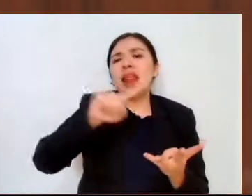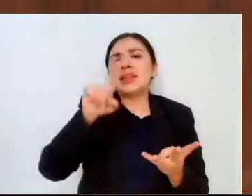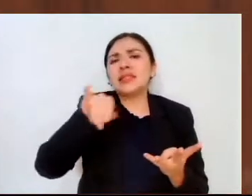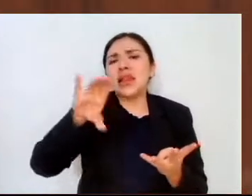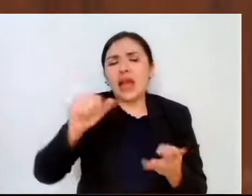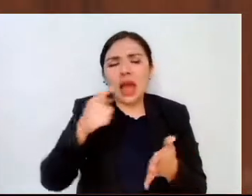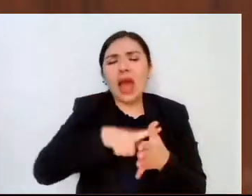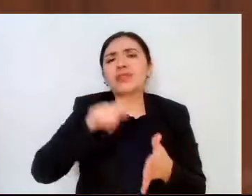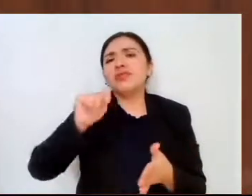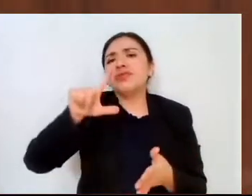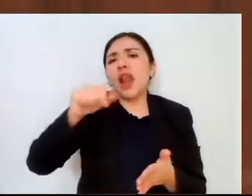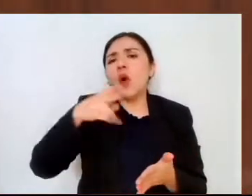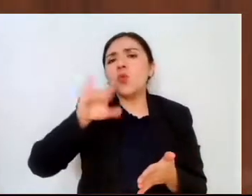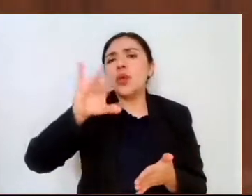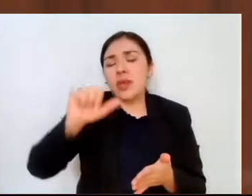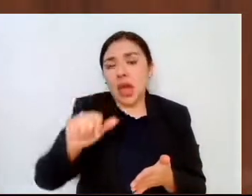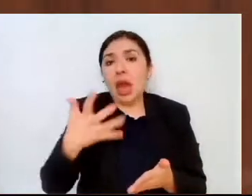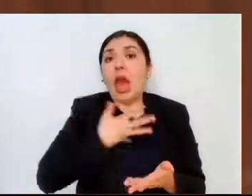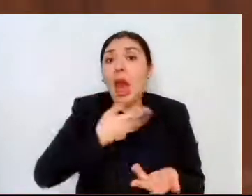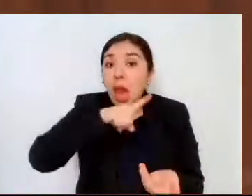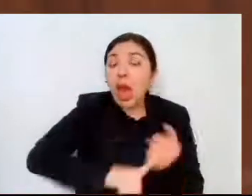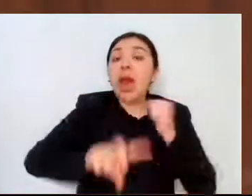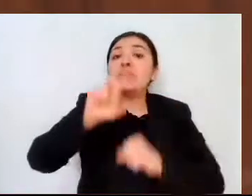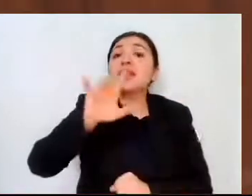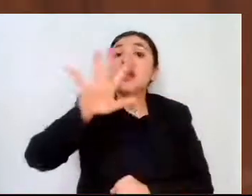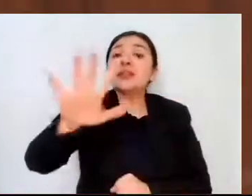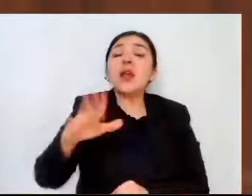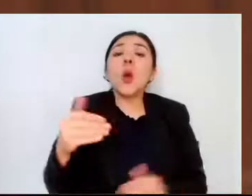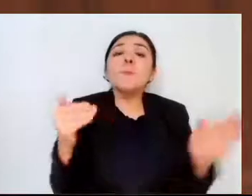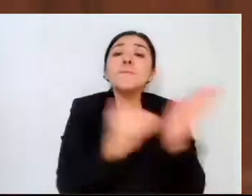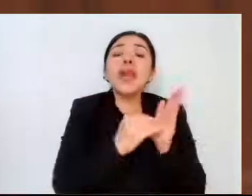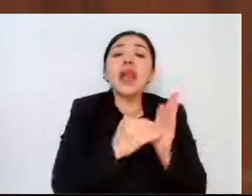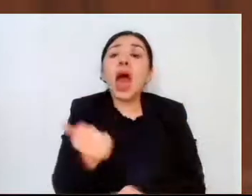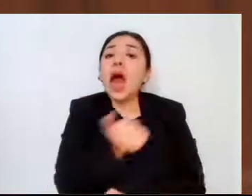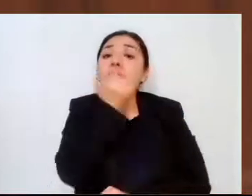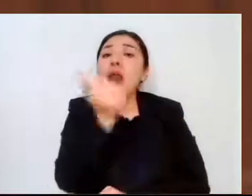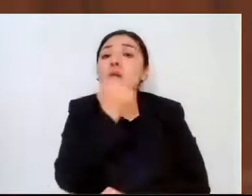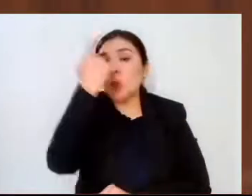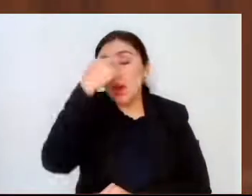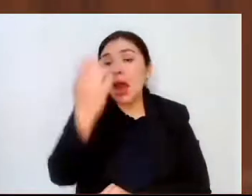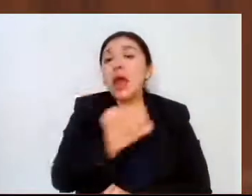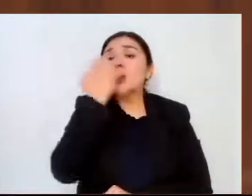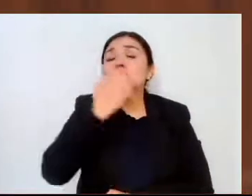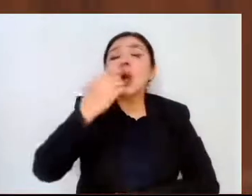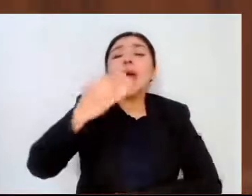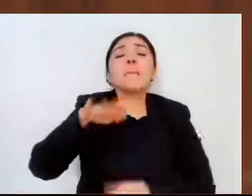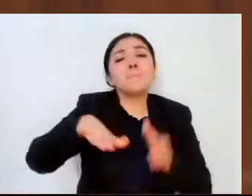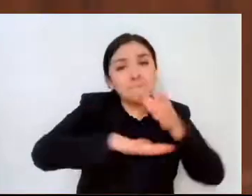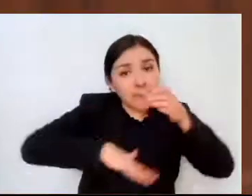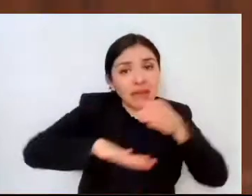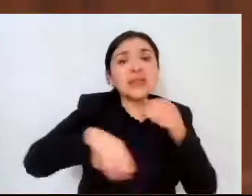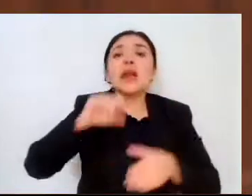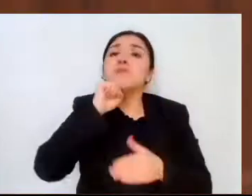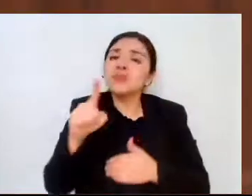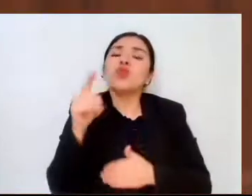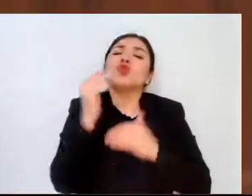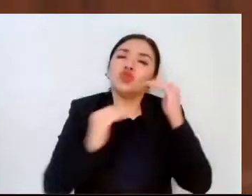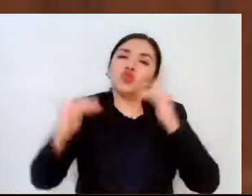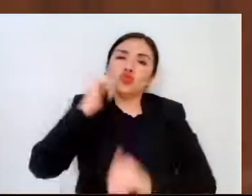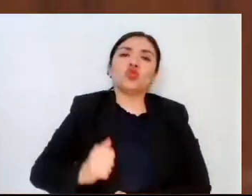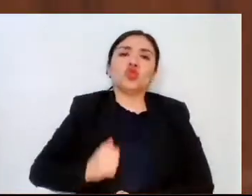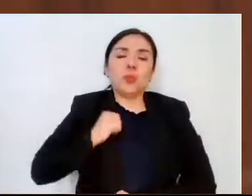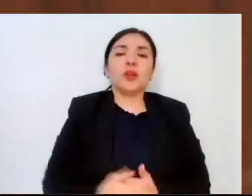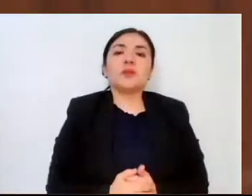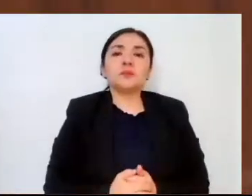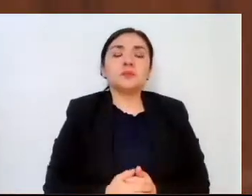con más de 35 mil estudiantes de educación básica y superior. Para ampliar la oferta de